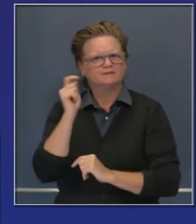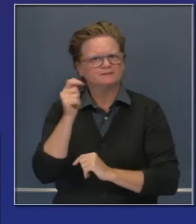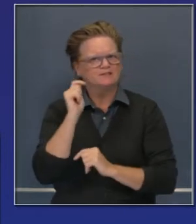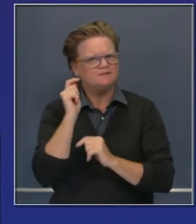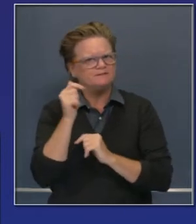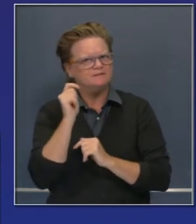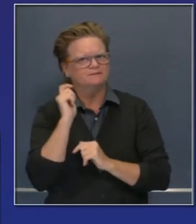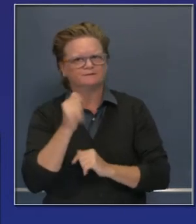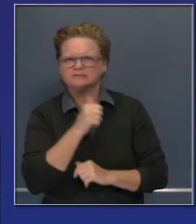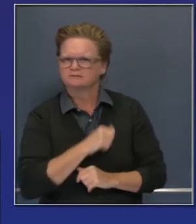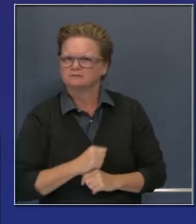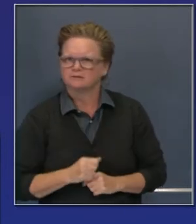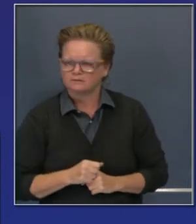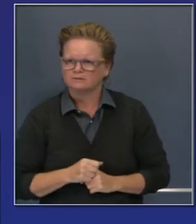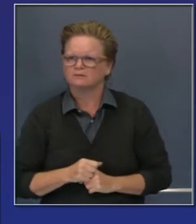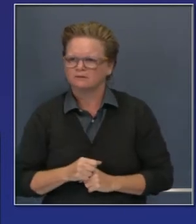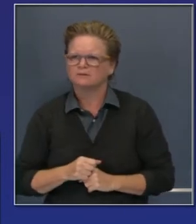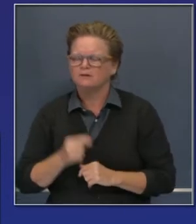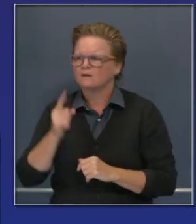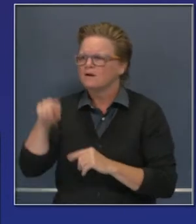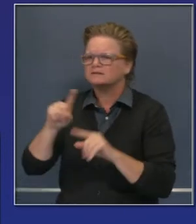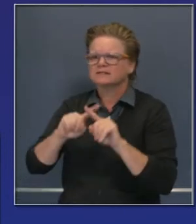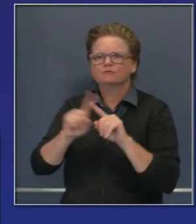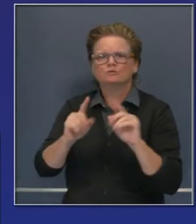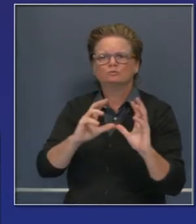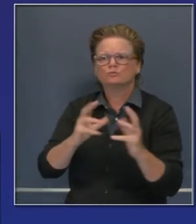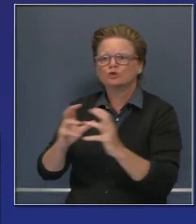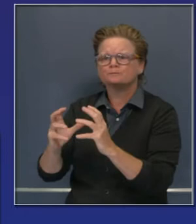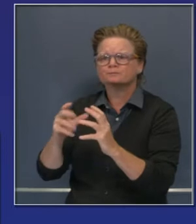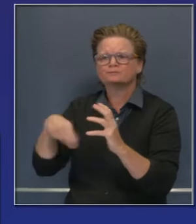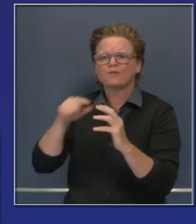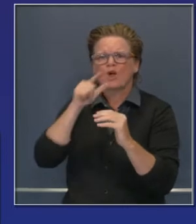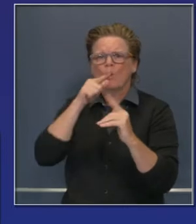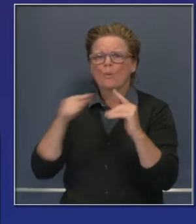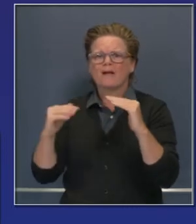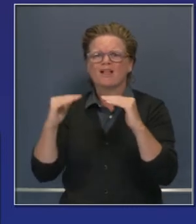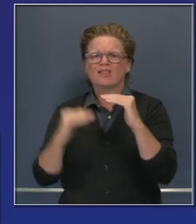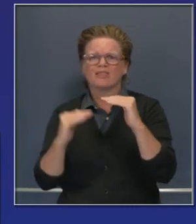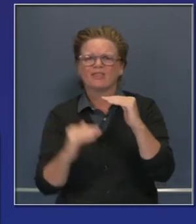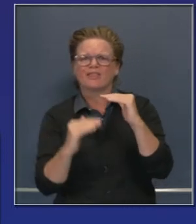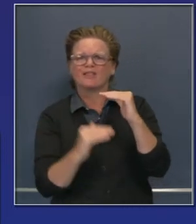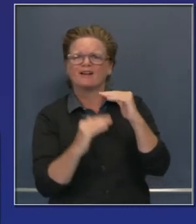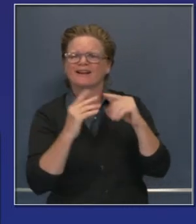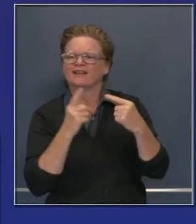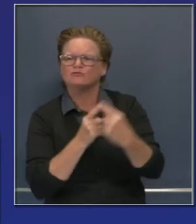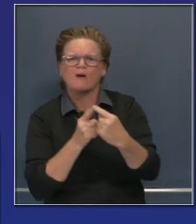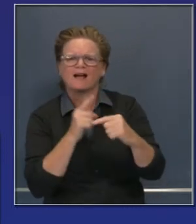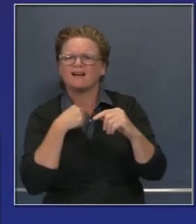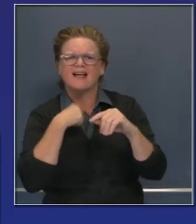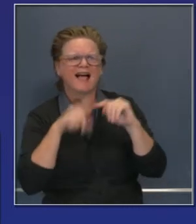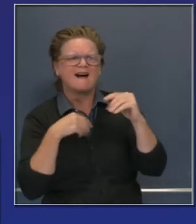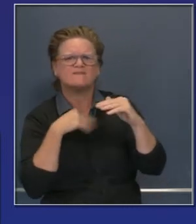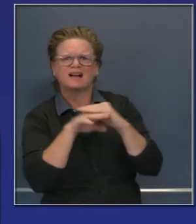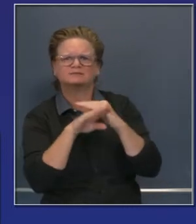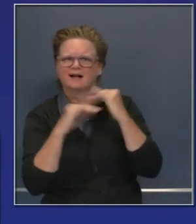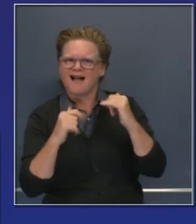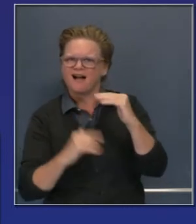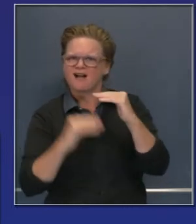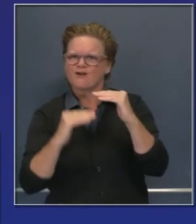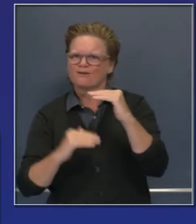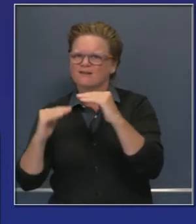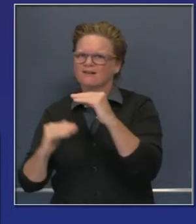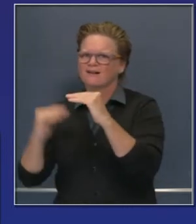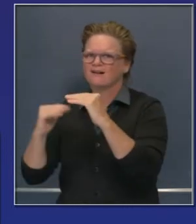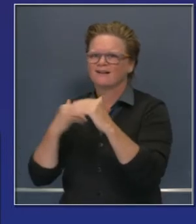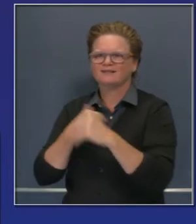fundamentalmente. Y para poder seguir dando acceso y servicios de calidad que todos